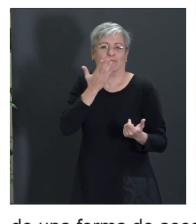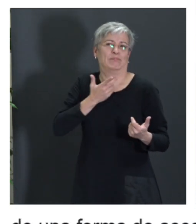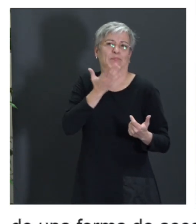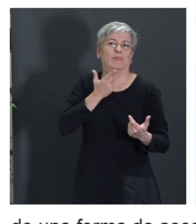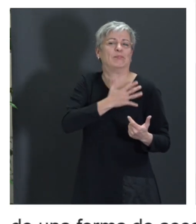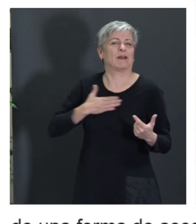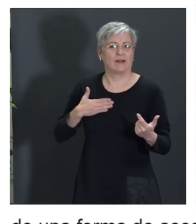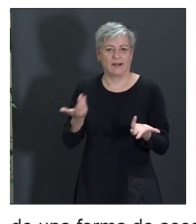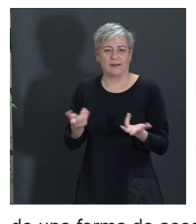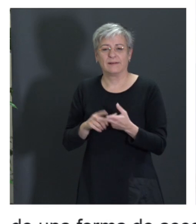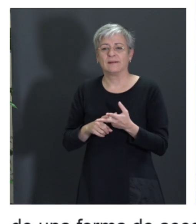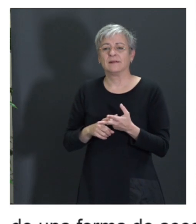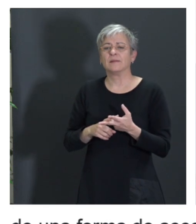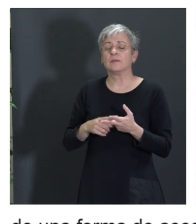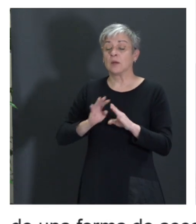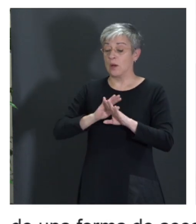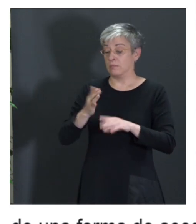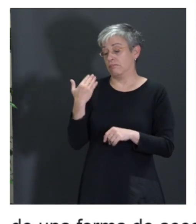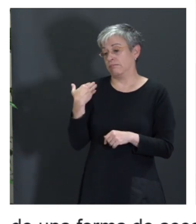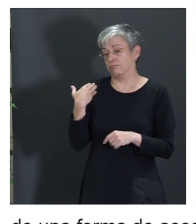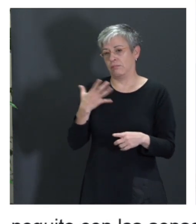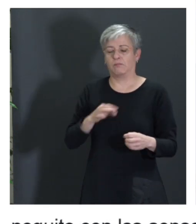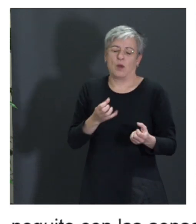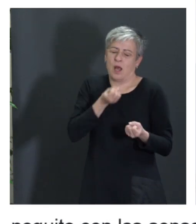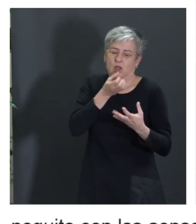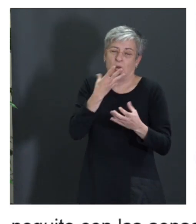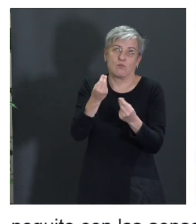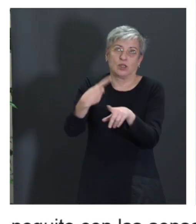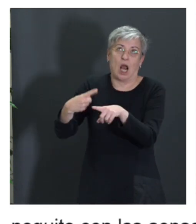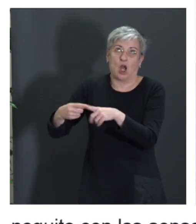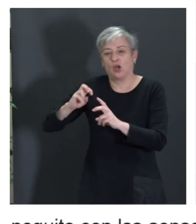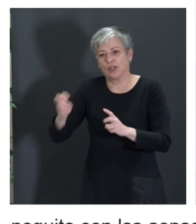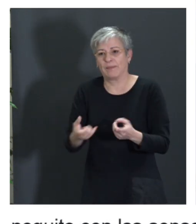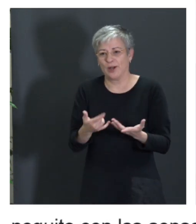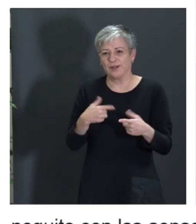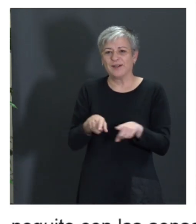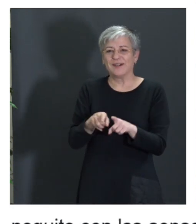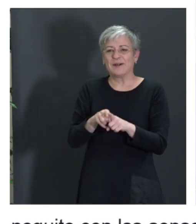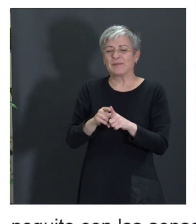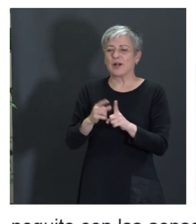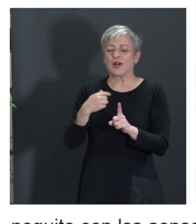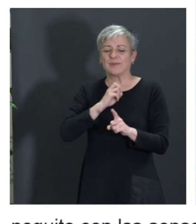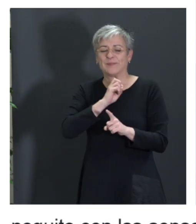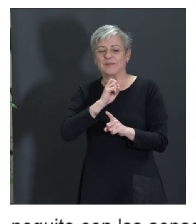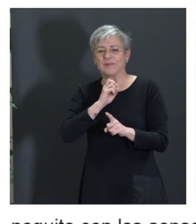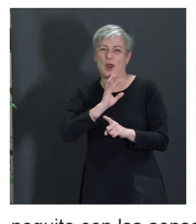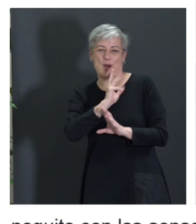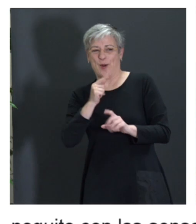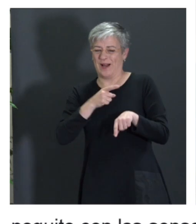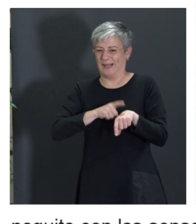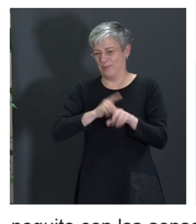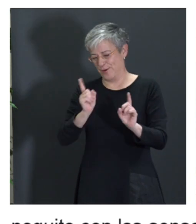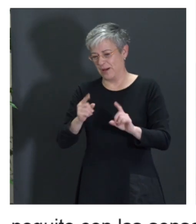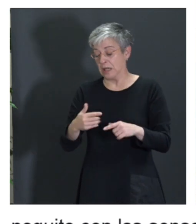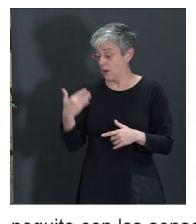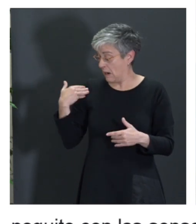Y, bueno, últimamente, porque, bueno, podría contaros muchas cosas, ¿vale? Pero para no quitar nada de tiempo a otras personas, pues, lo